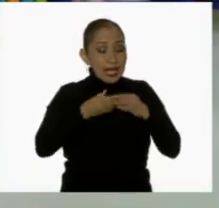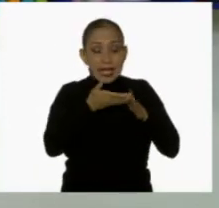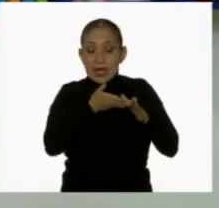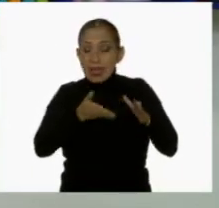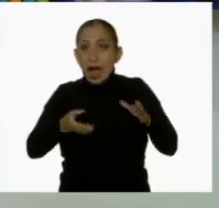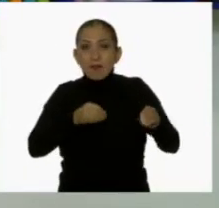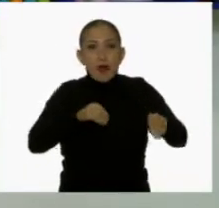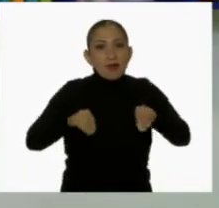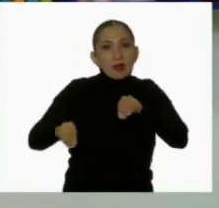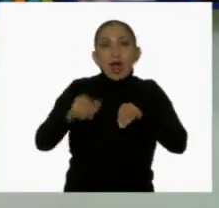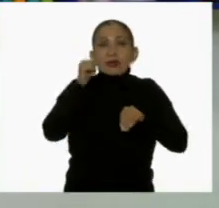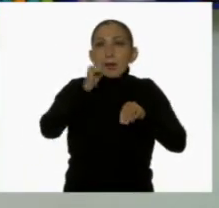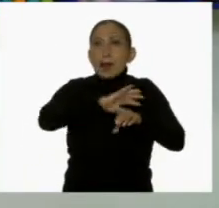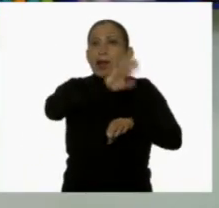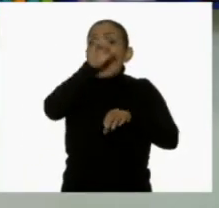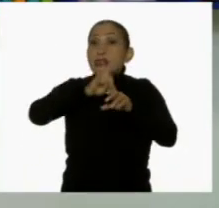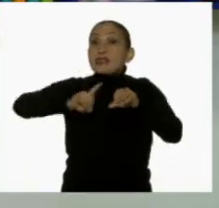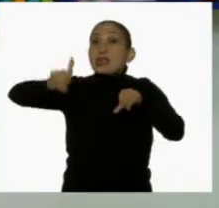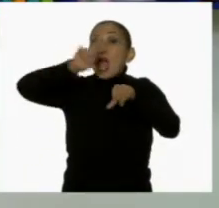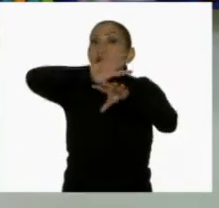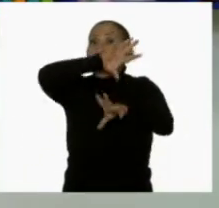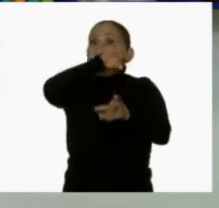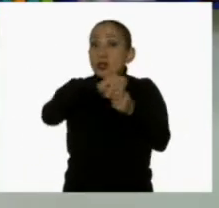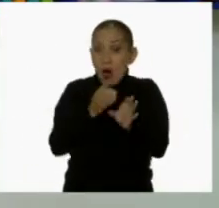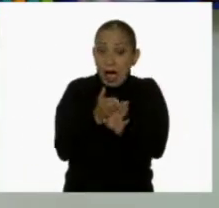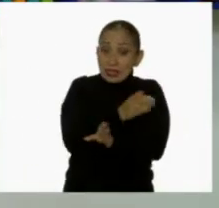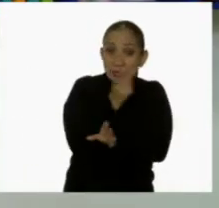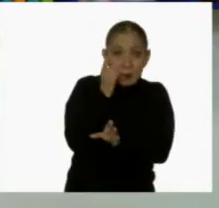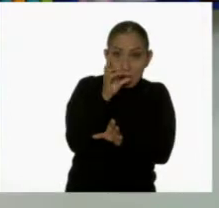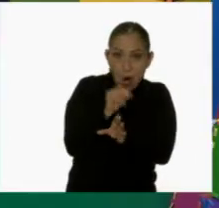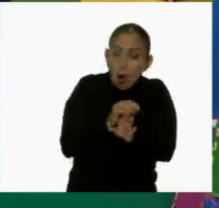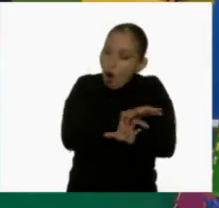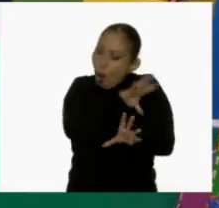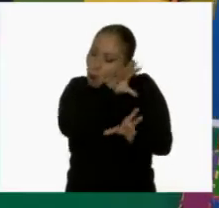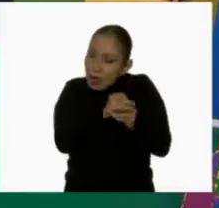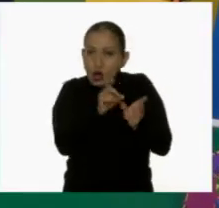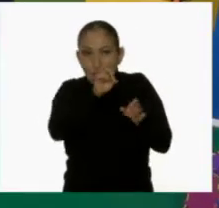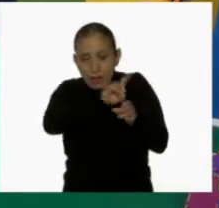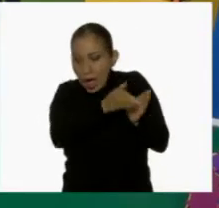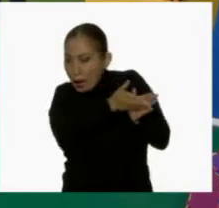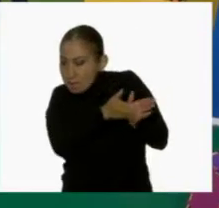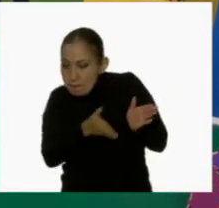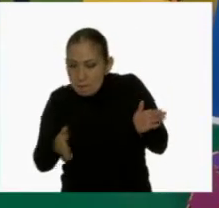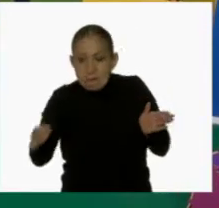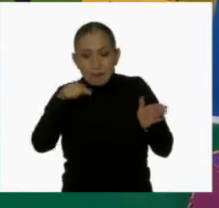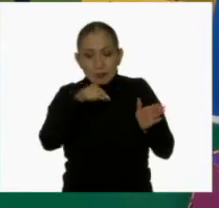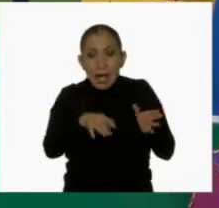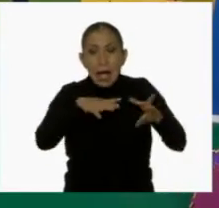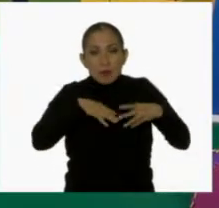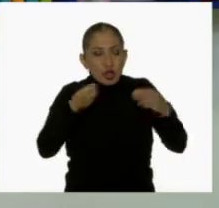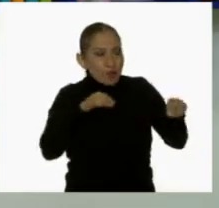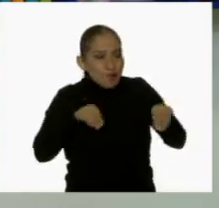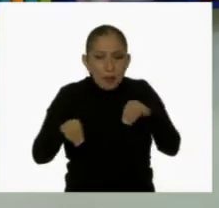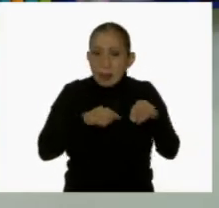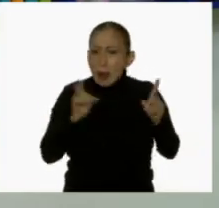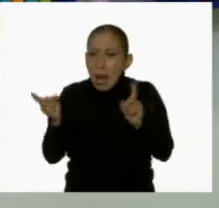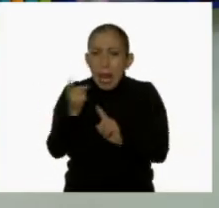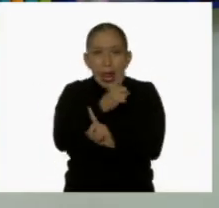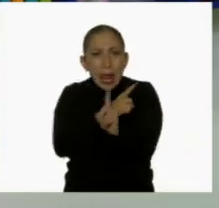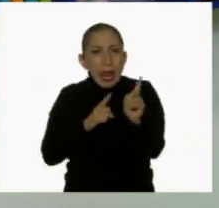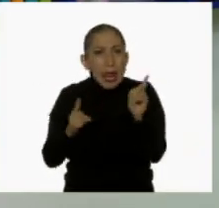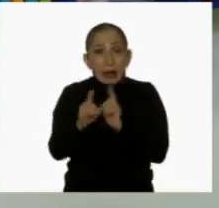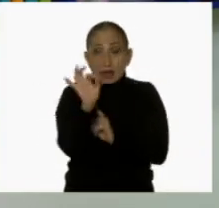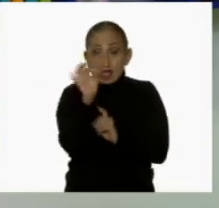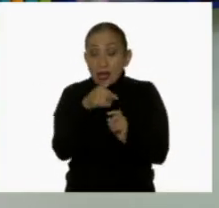activo durante todo el día, no solo antes de dormir. Y así, lo largo del día, si hay mucha actividad física, lo más